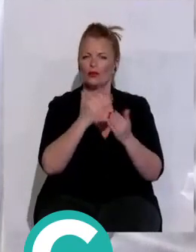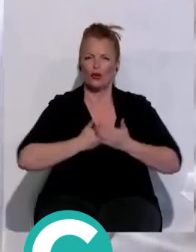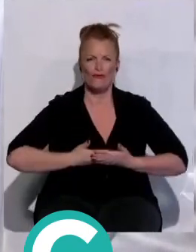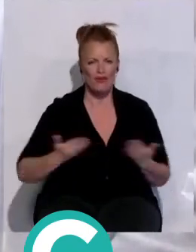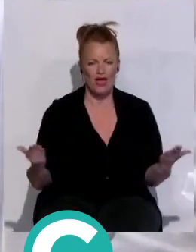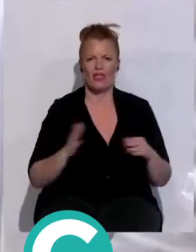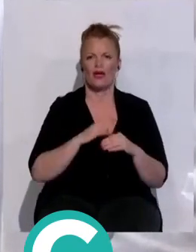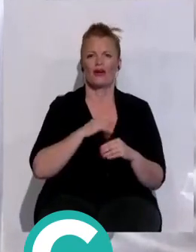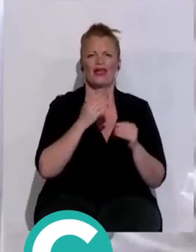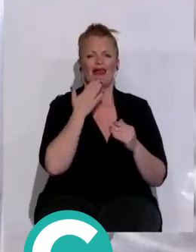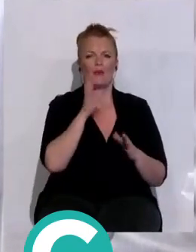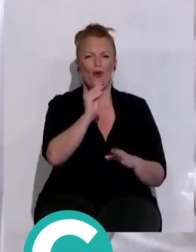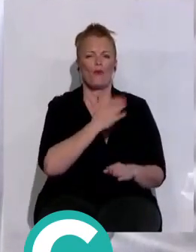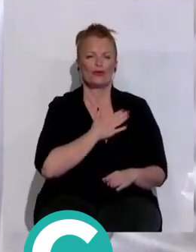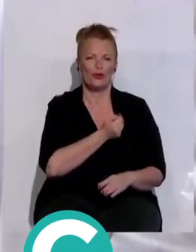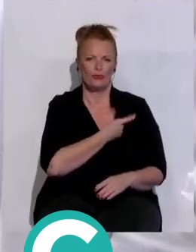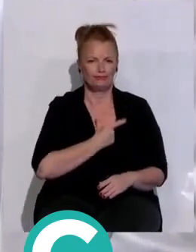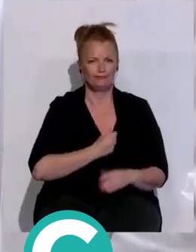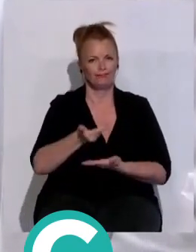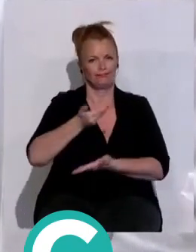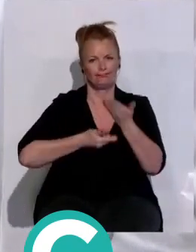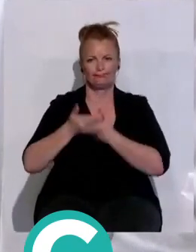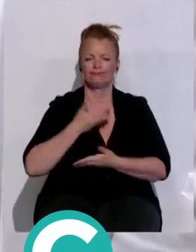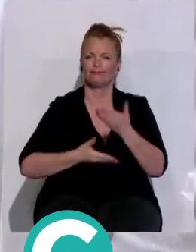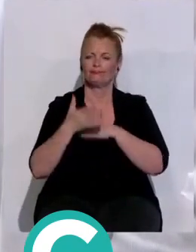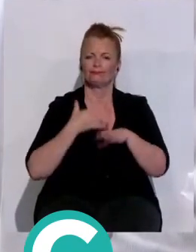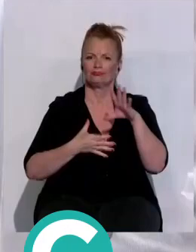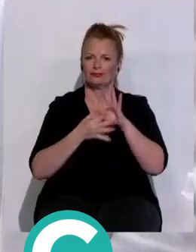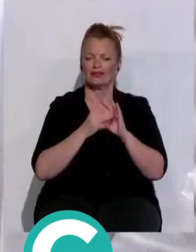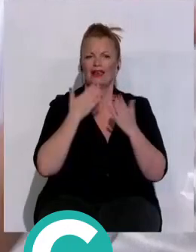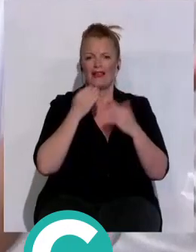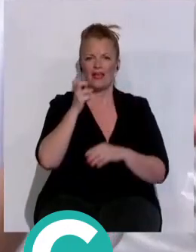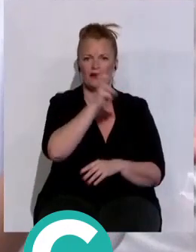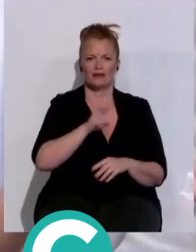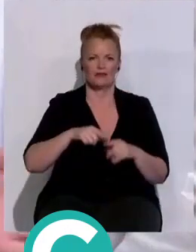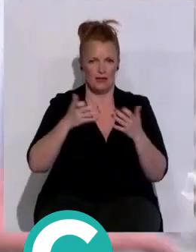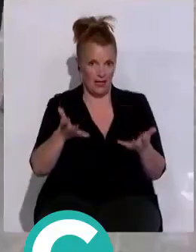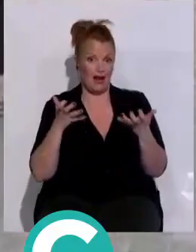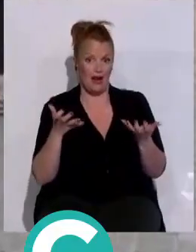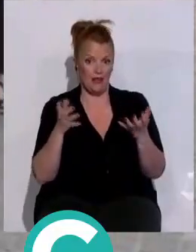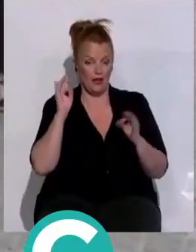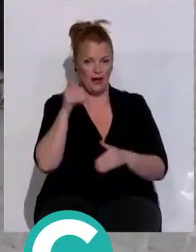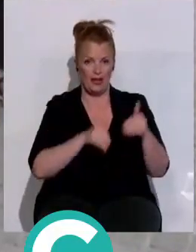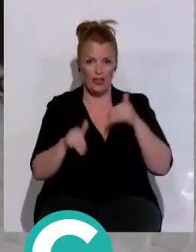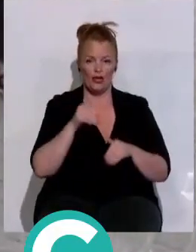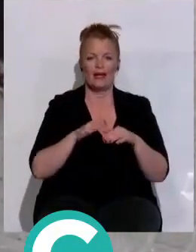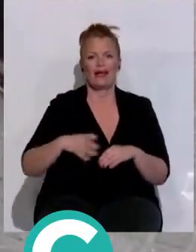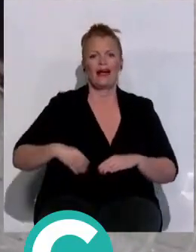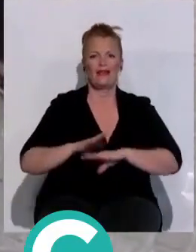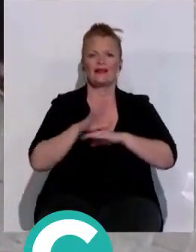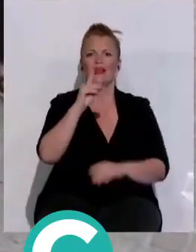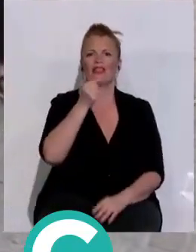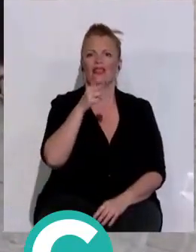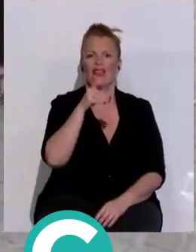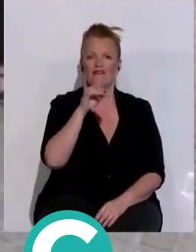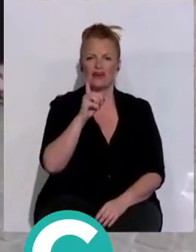gracias por vuestro corazón y gracias a todas por estar hoy aquí. Vamos a ganar las elecciones, ya lo sabéis, ¿no? El candidato alcalde, David de la Cruz,